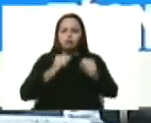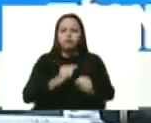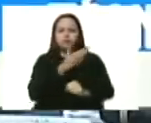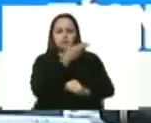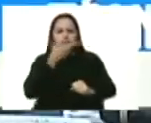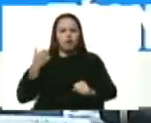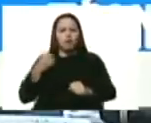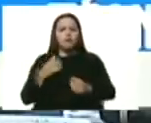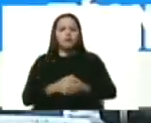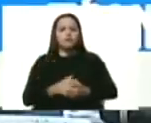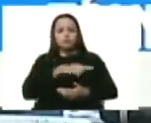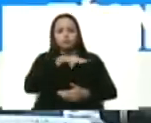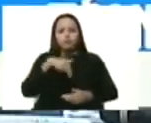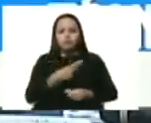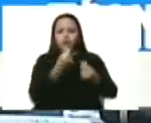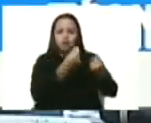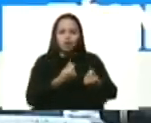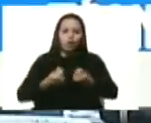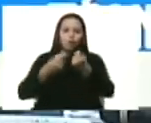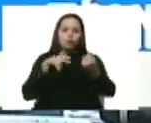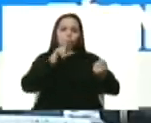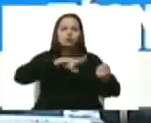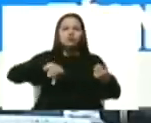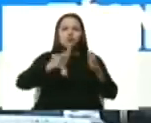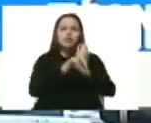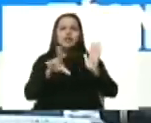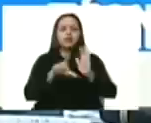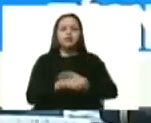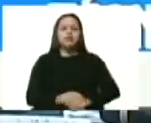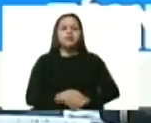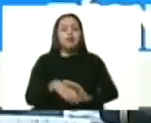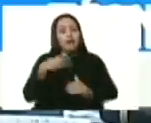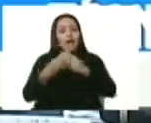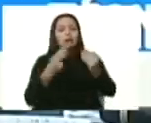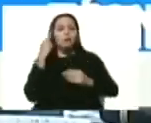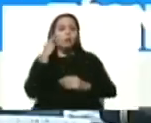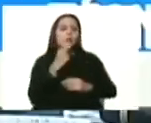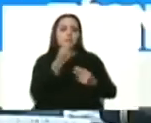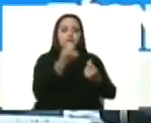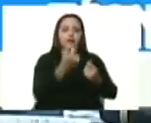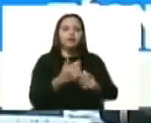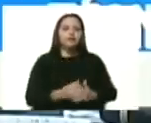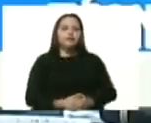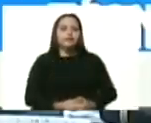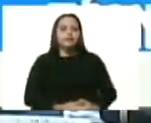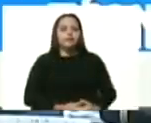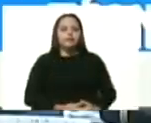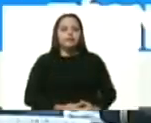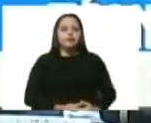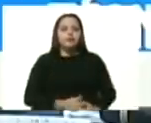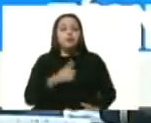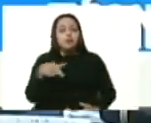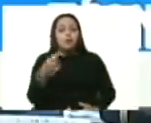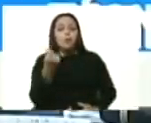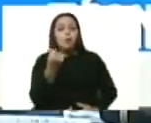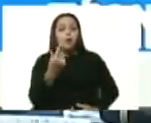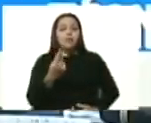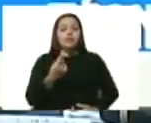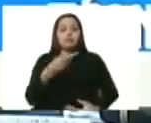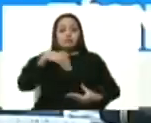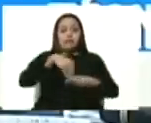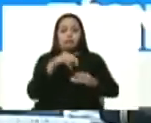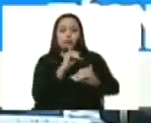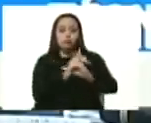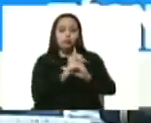nuestra moneda de curso legal, que es el Bolívar. Y consolidar el Bolívar digital. Ya